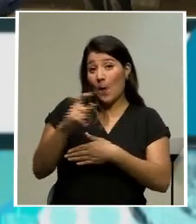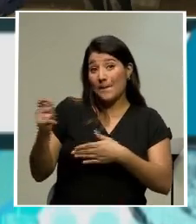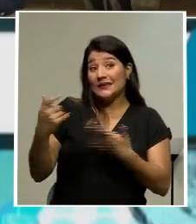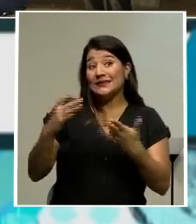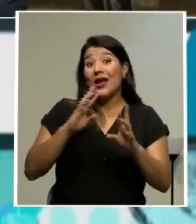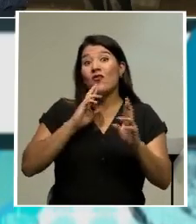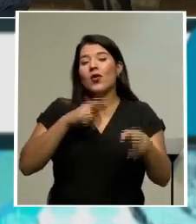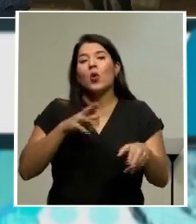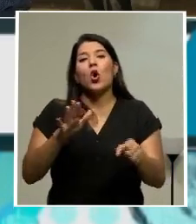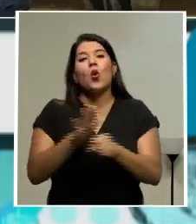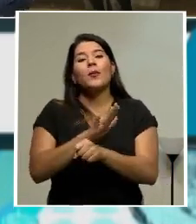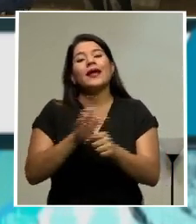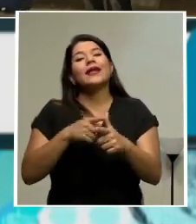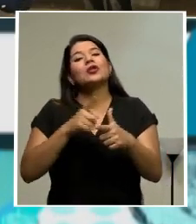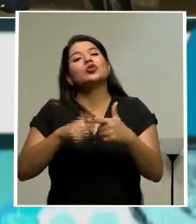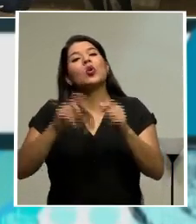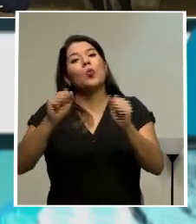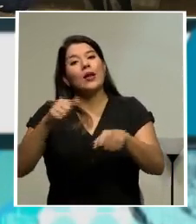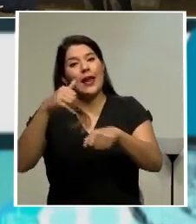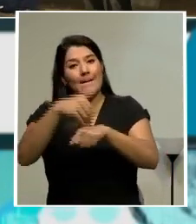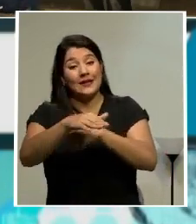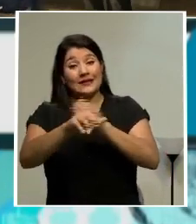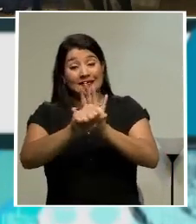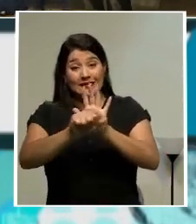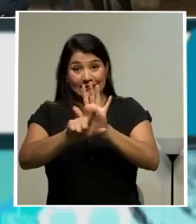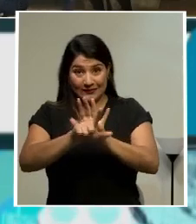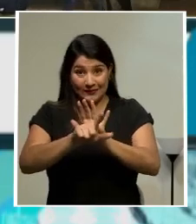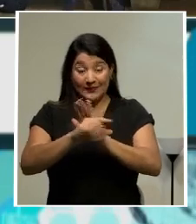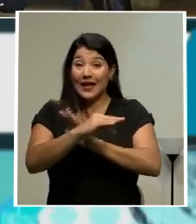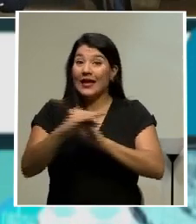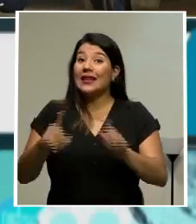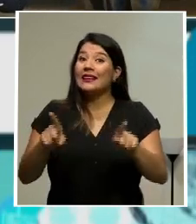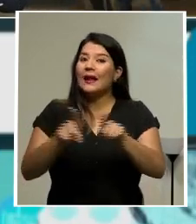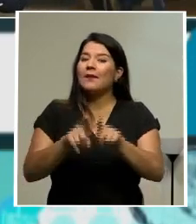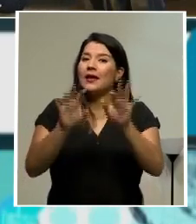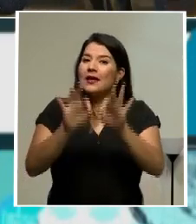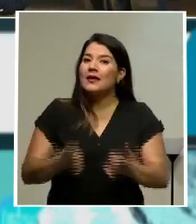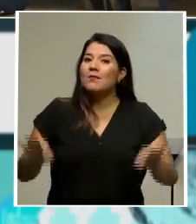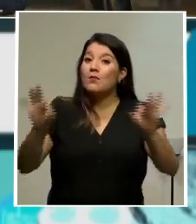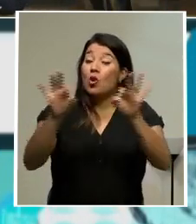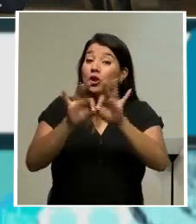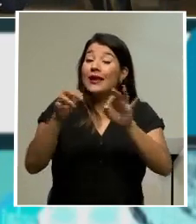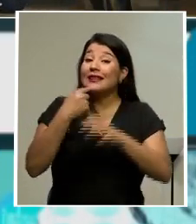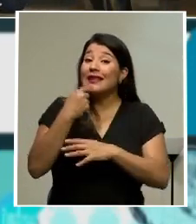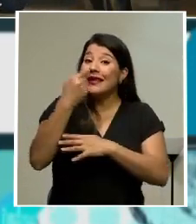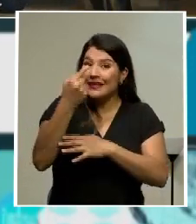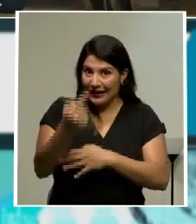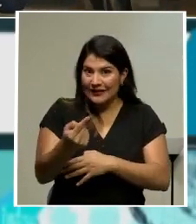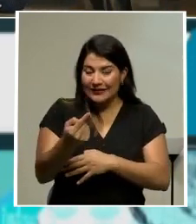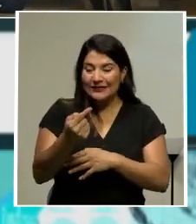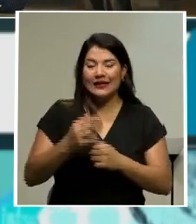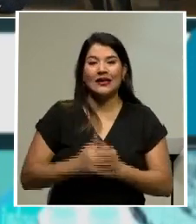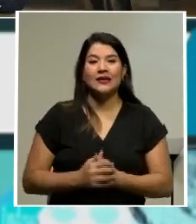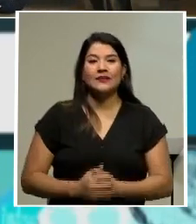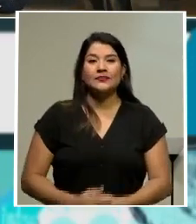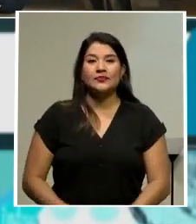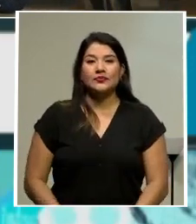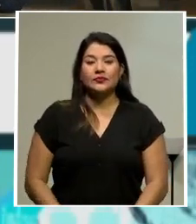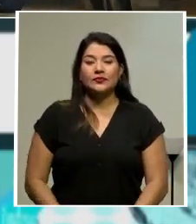fallo completo y poder enviarlo a la Asamblea Legislativa. También es importante decir acá, con esta opinión consultativa,